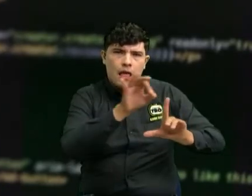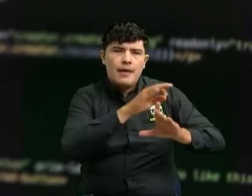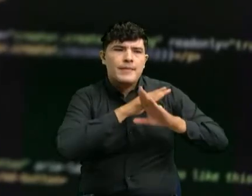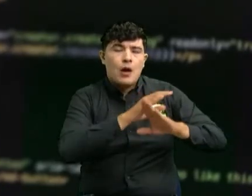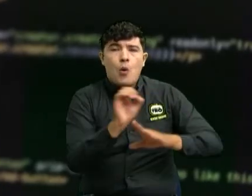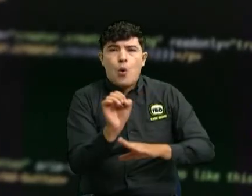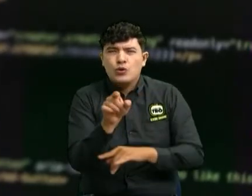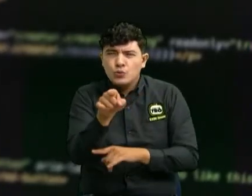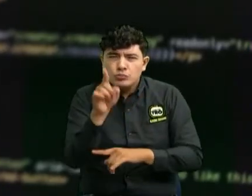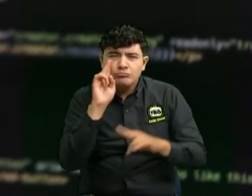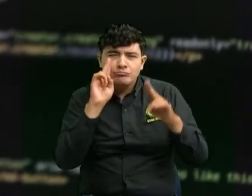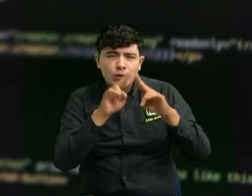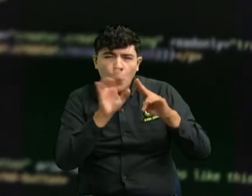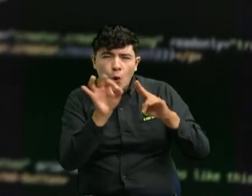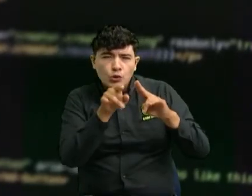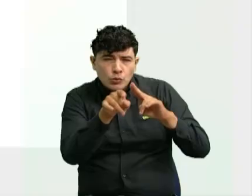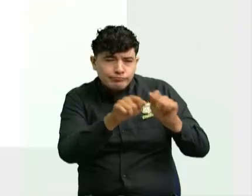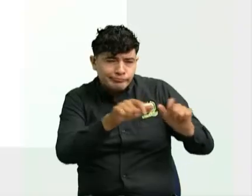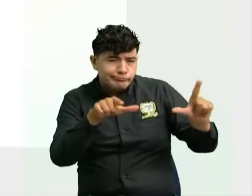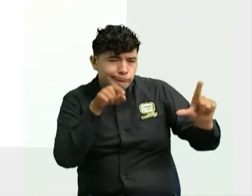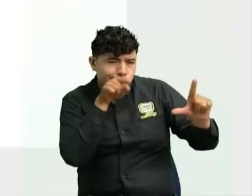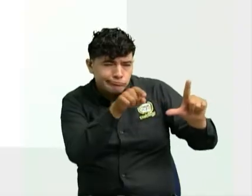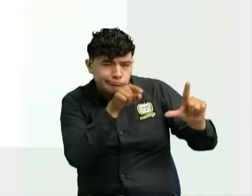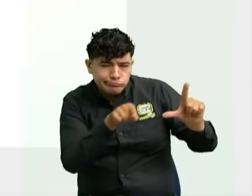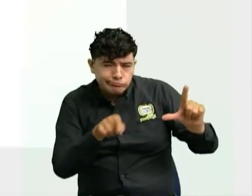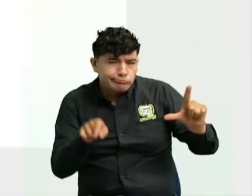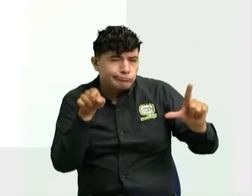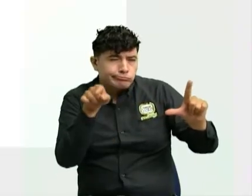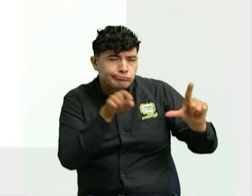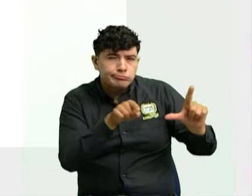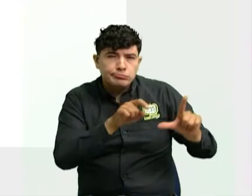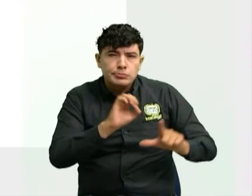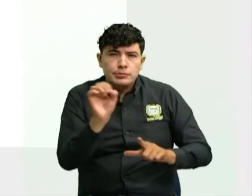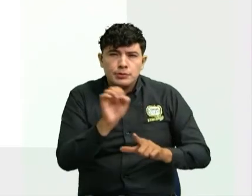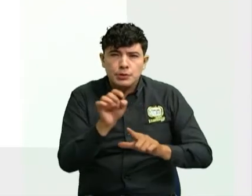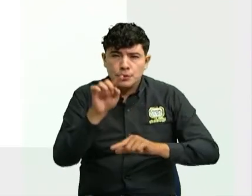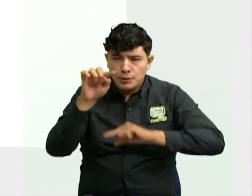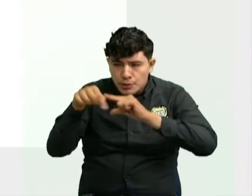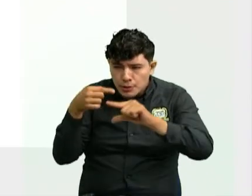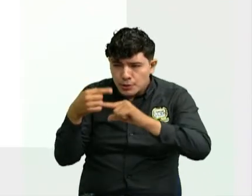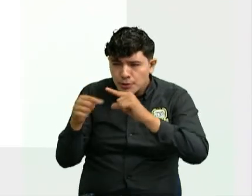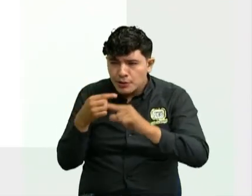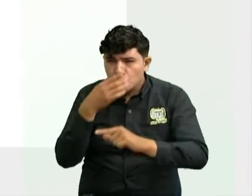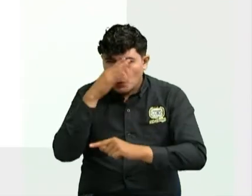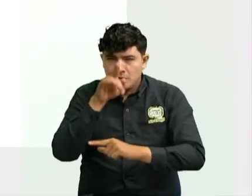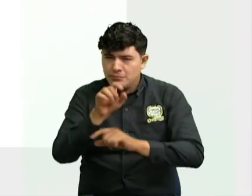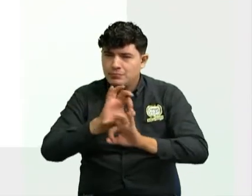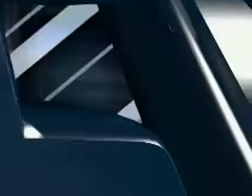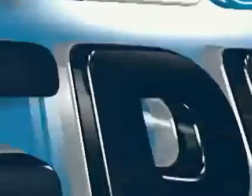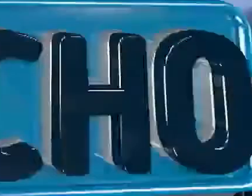sitios web sospechosos y no hacer nunca clic en enlaces de correos electrónicos dudosos